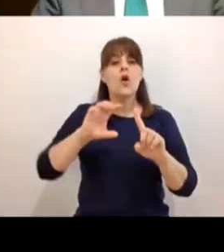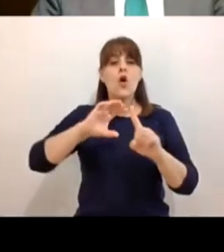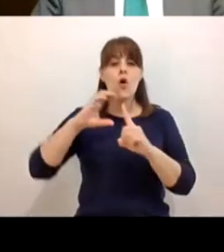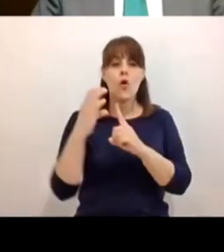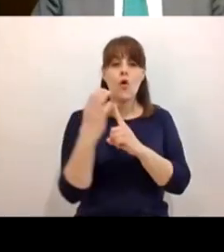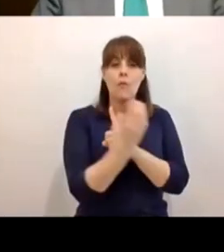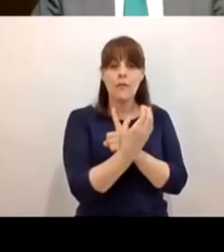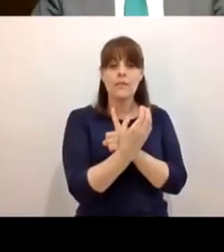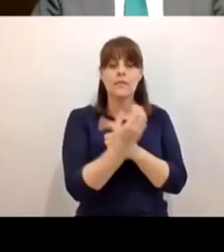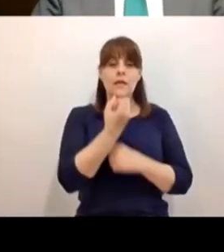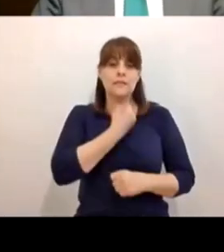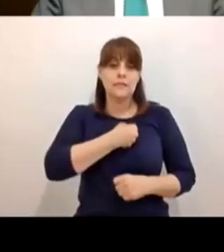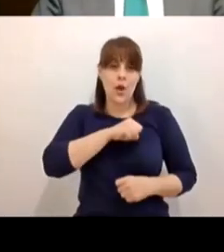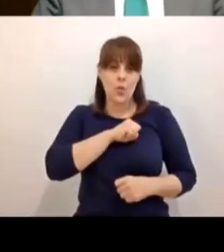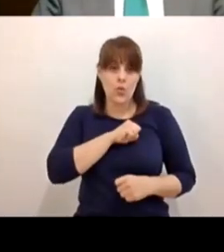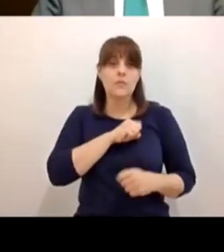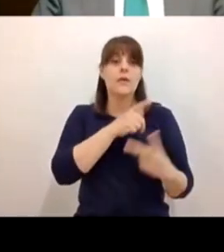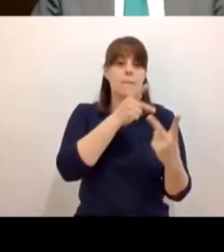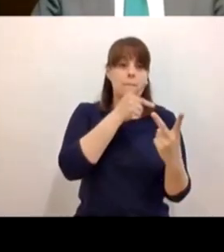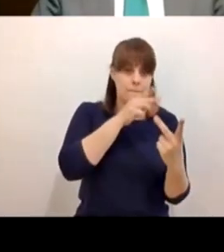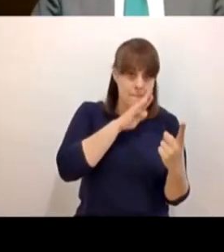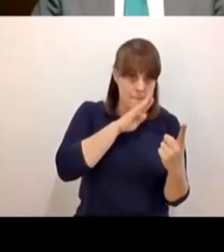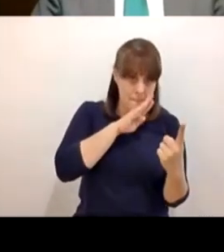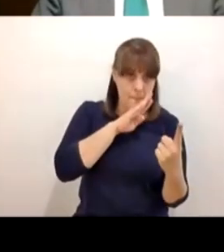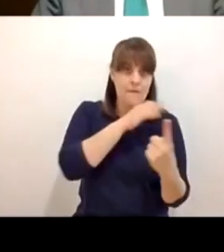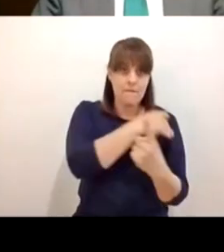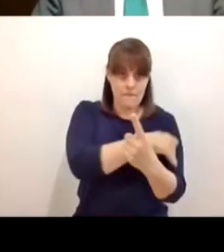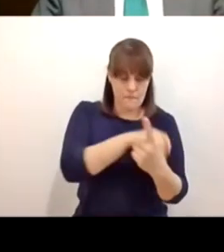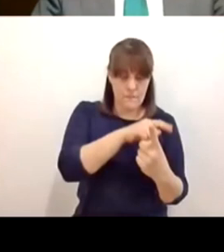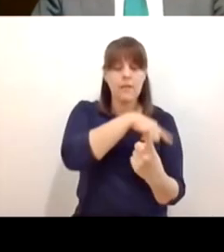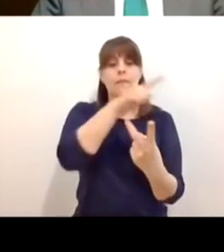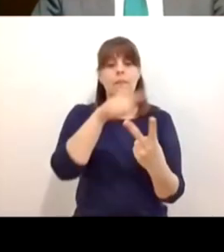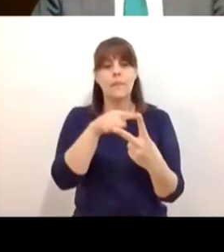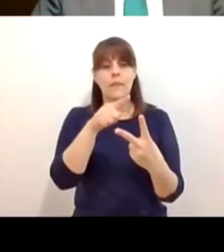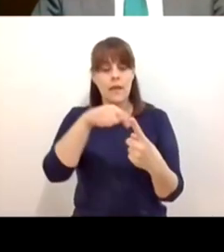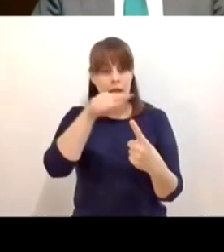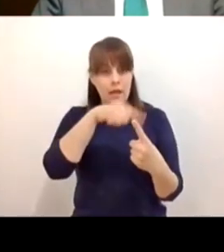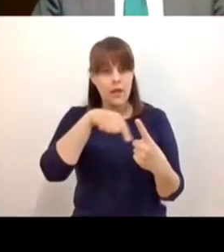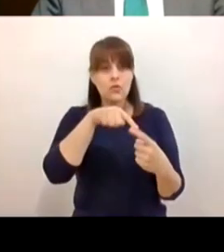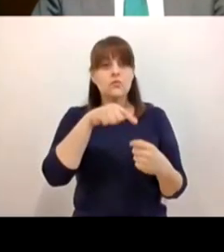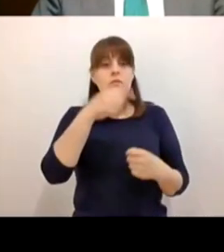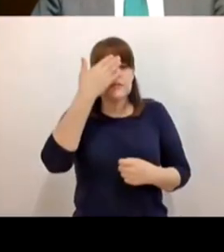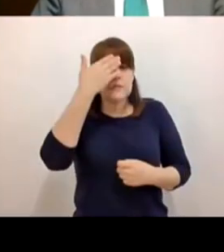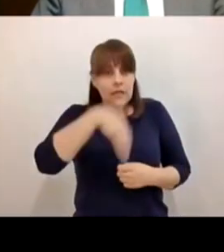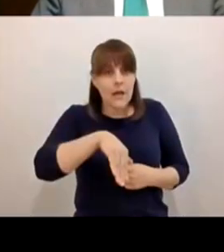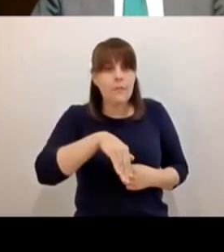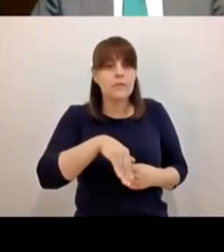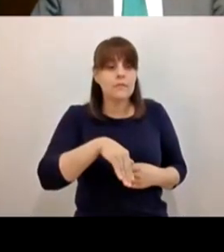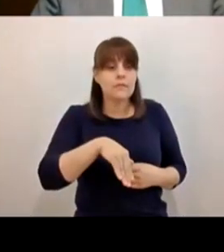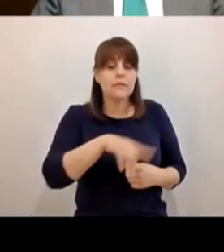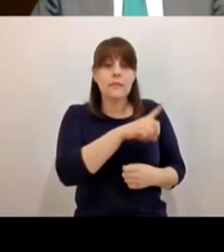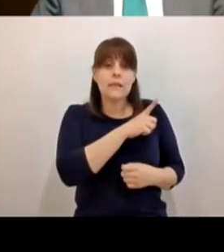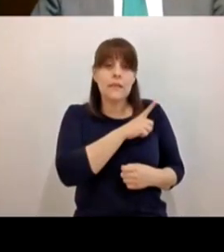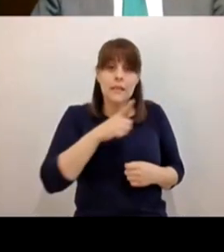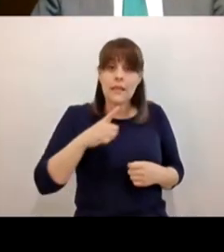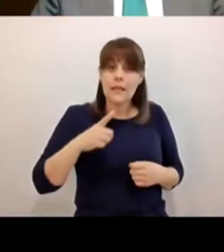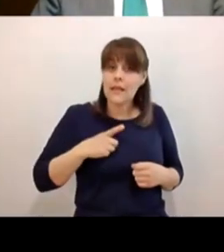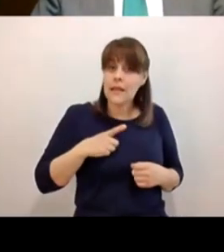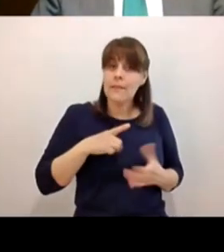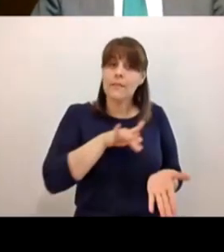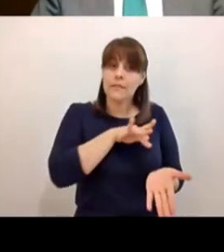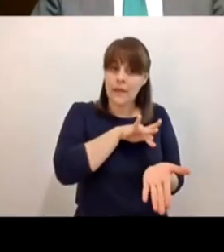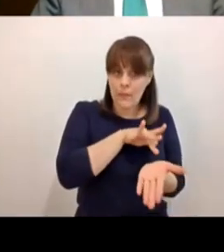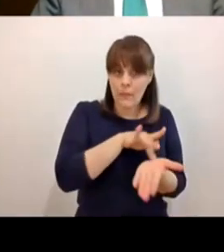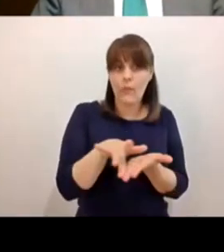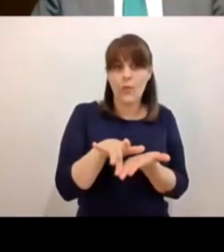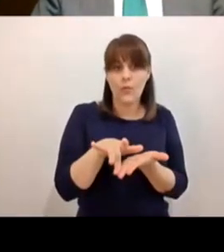salud en donde los padres de familia están conscientes de que ellos tienen que apoyar en la